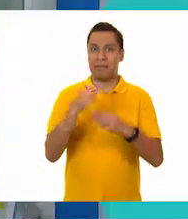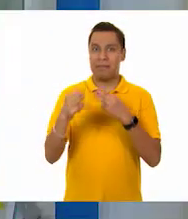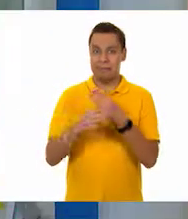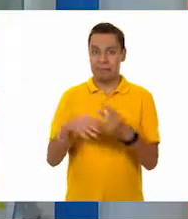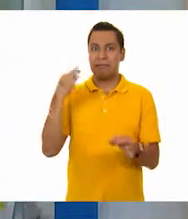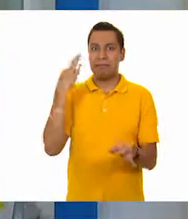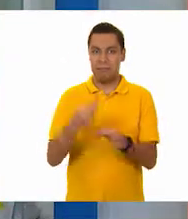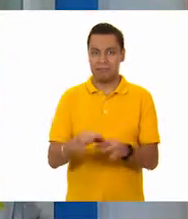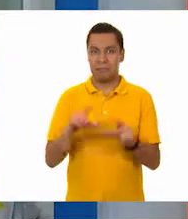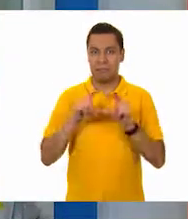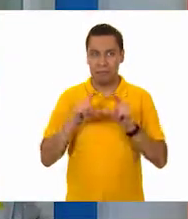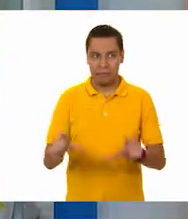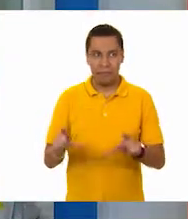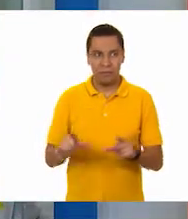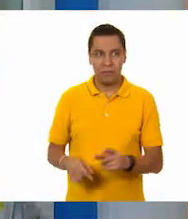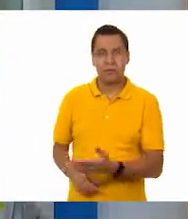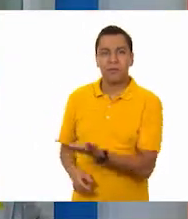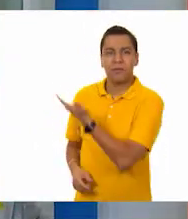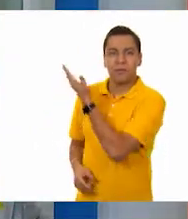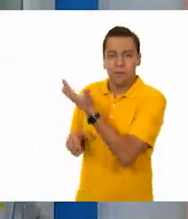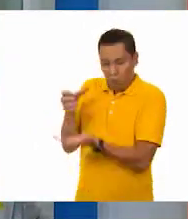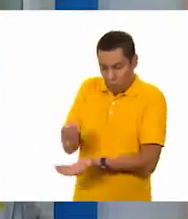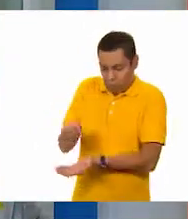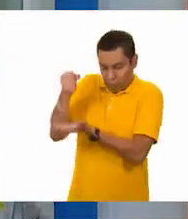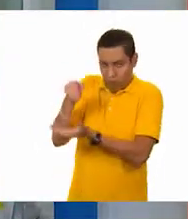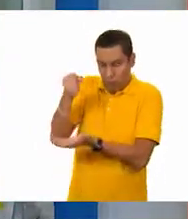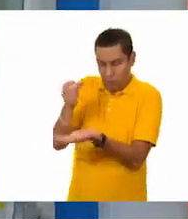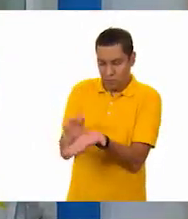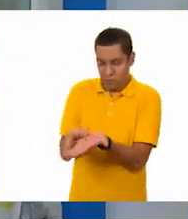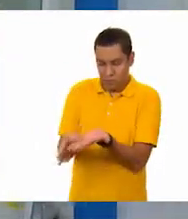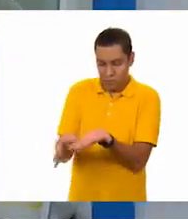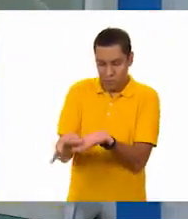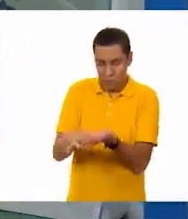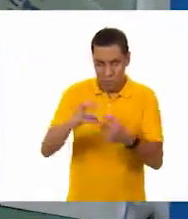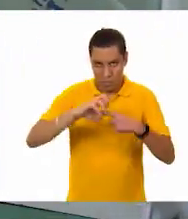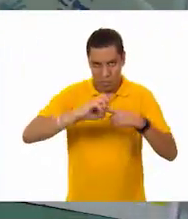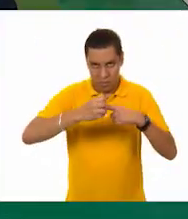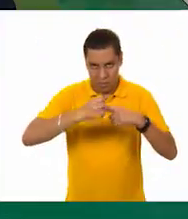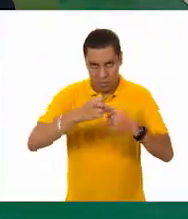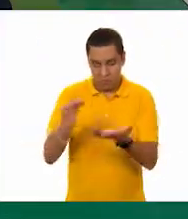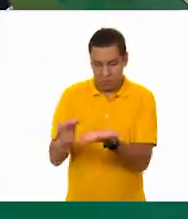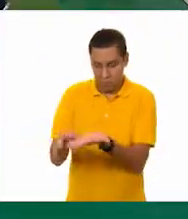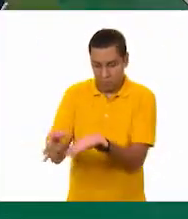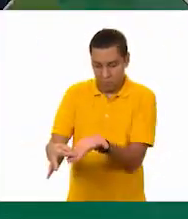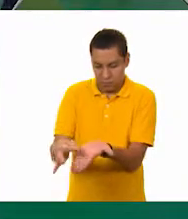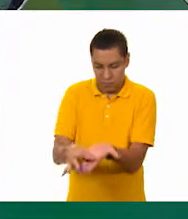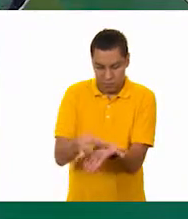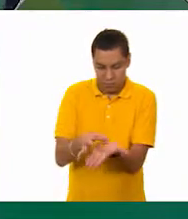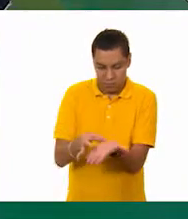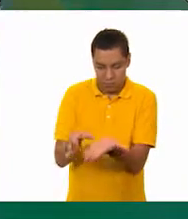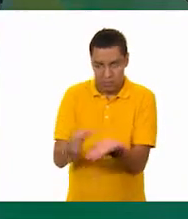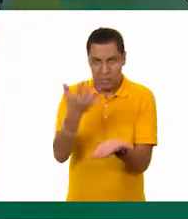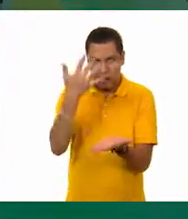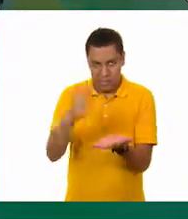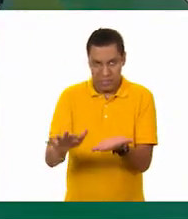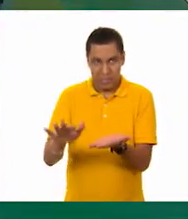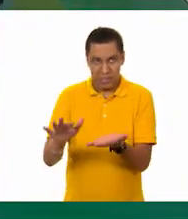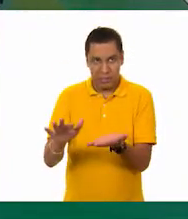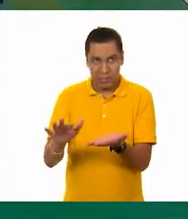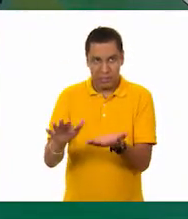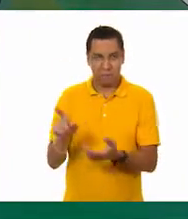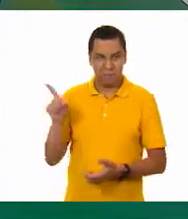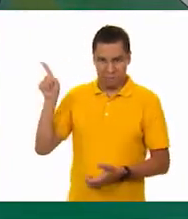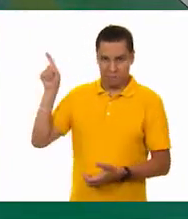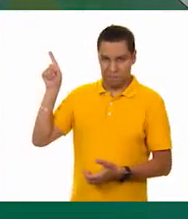listos. En este caso, bolsita con 10 frijoles. Nosotros no tenemos bolsita como tal, pero sí contamos con los